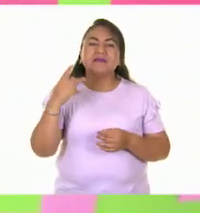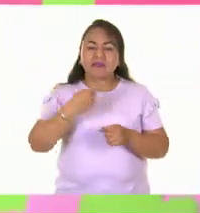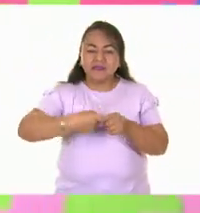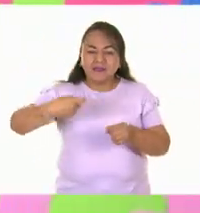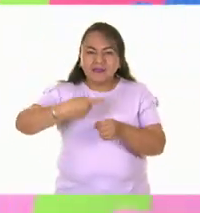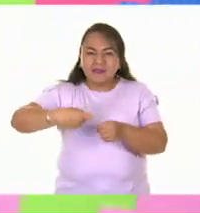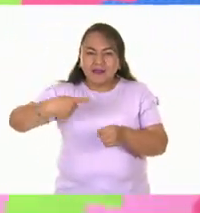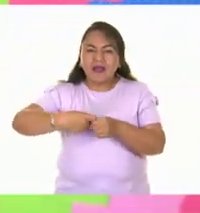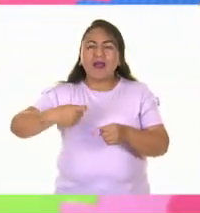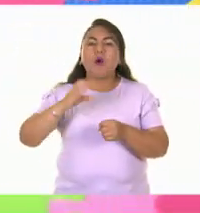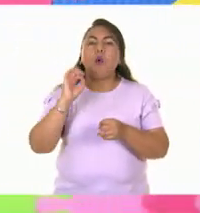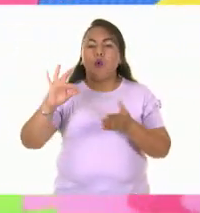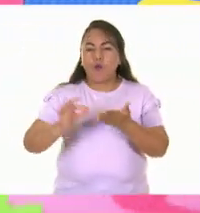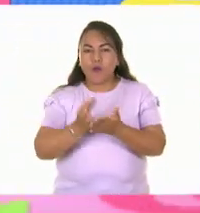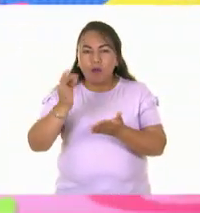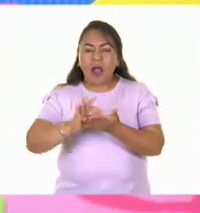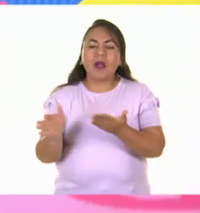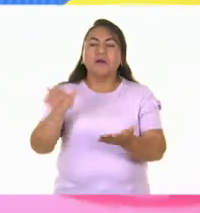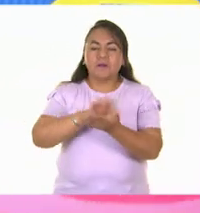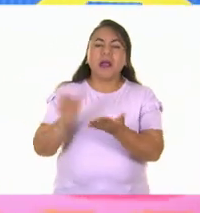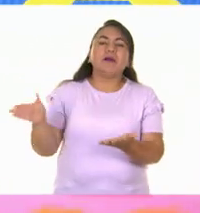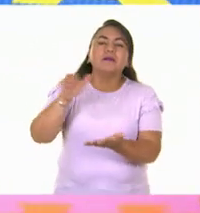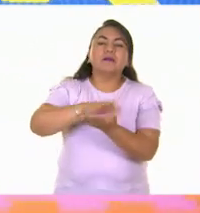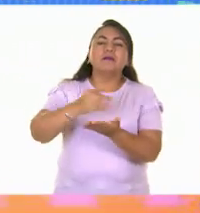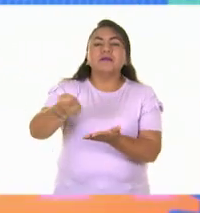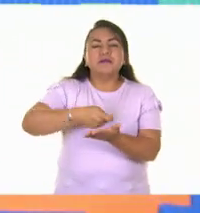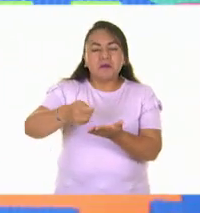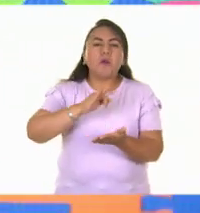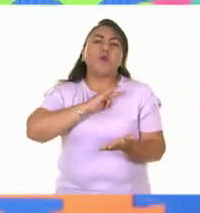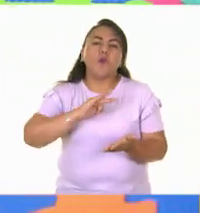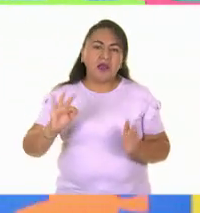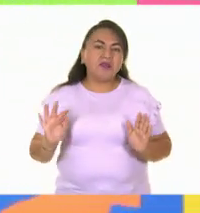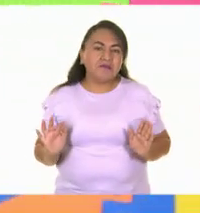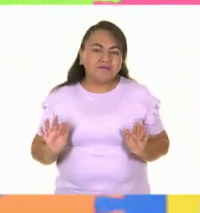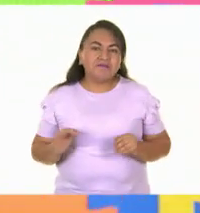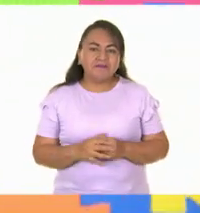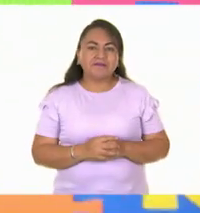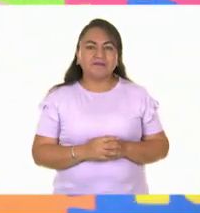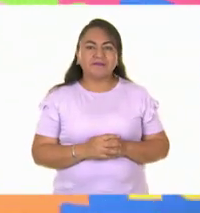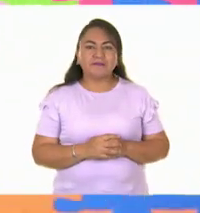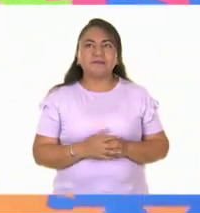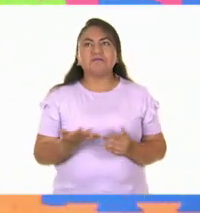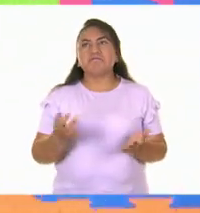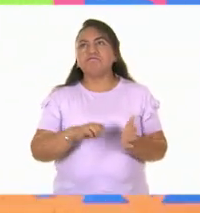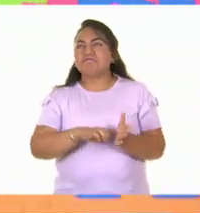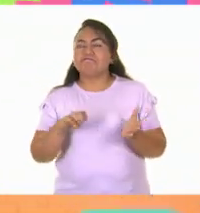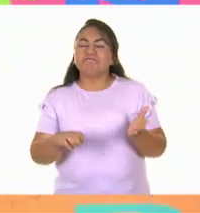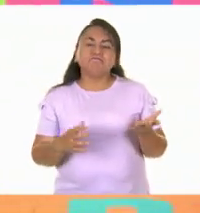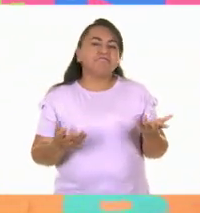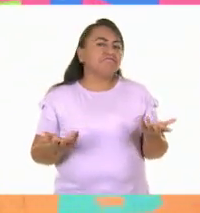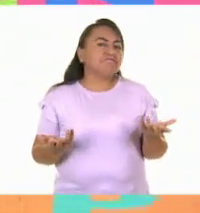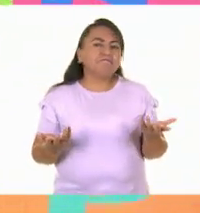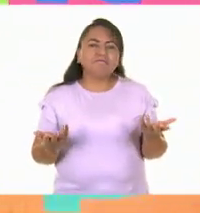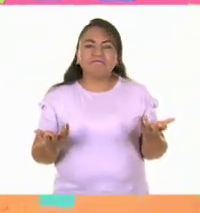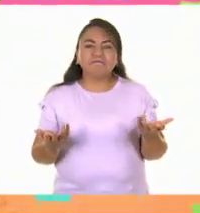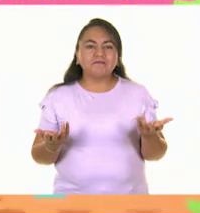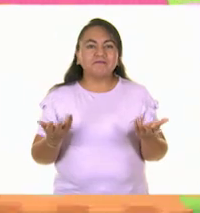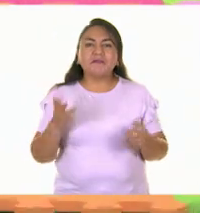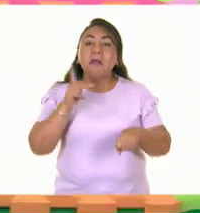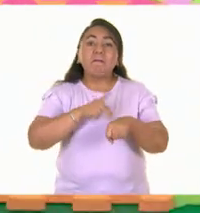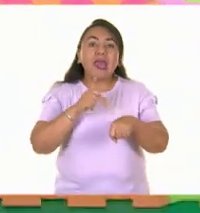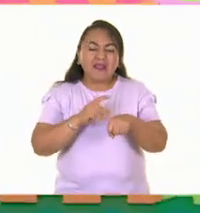tejidos. Con bordados también puede dar cierta textura, ¿verdad? Así es. Por ejemplo, unas piedritas.